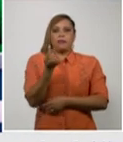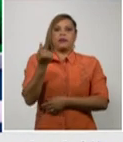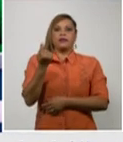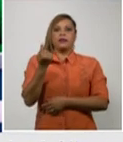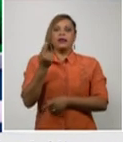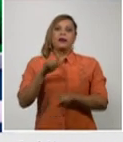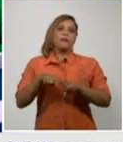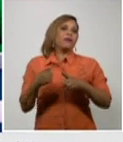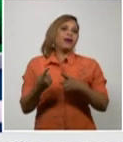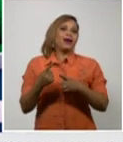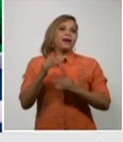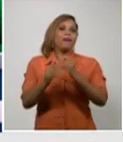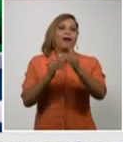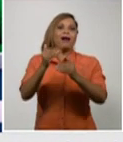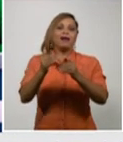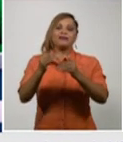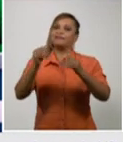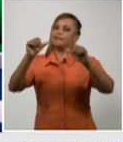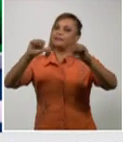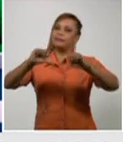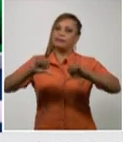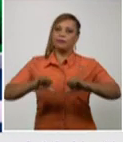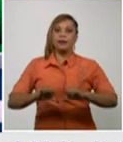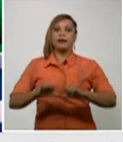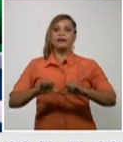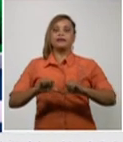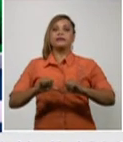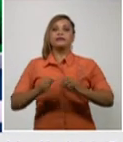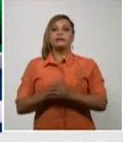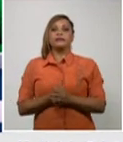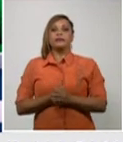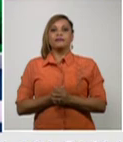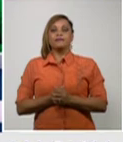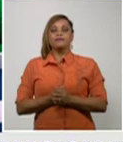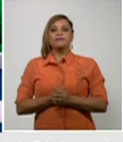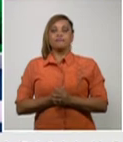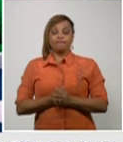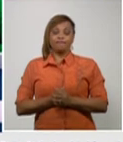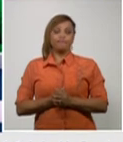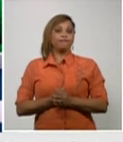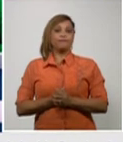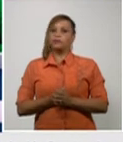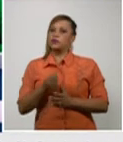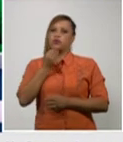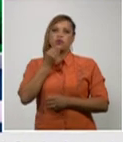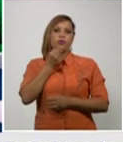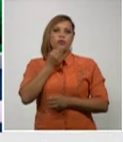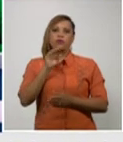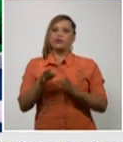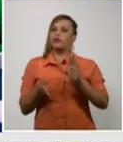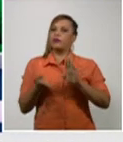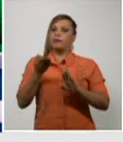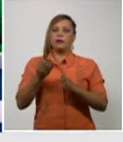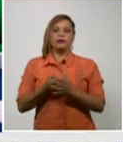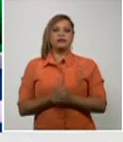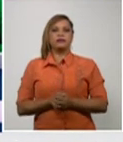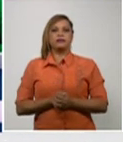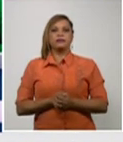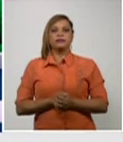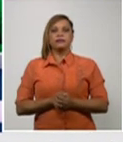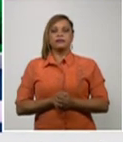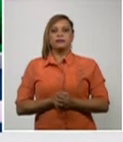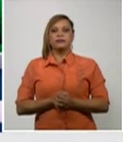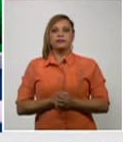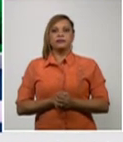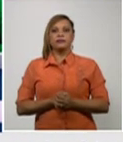desfavorable con un cuadro de shock que no respondió al tratamiento que se utiliza